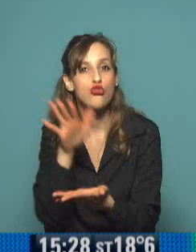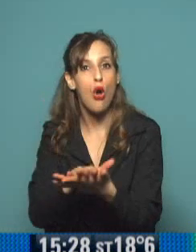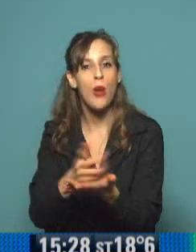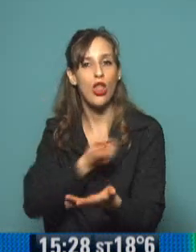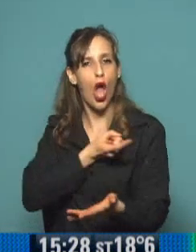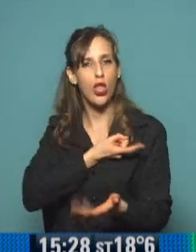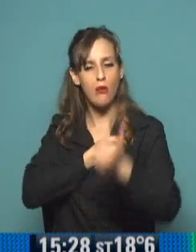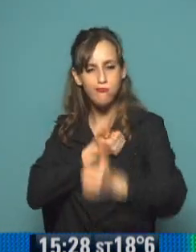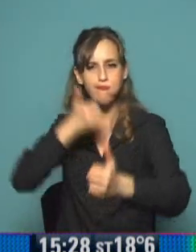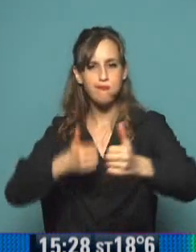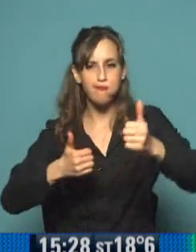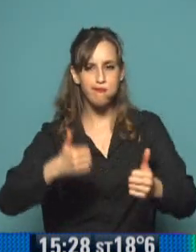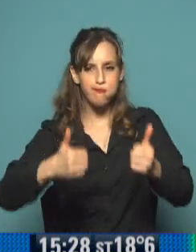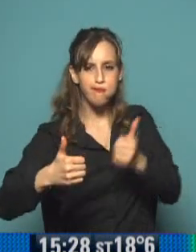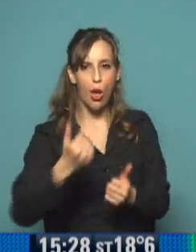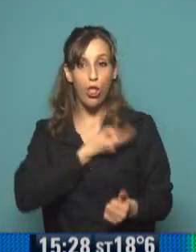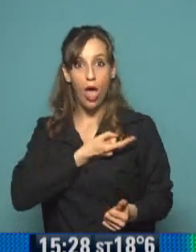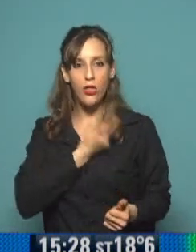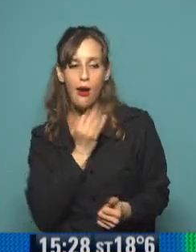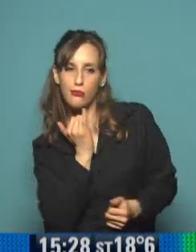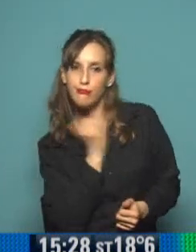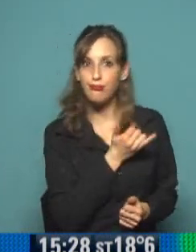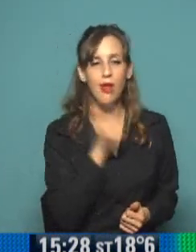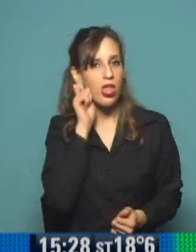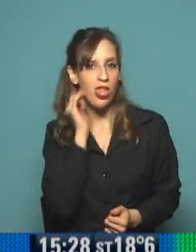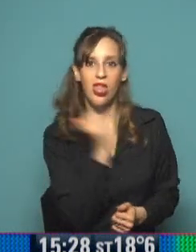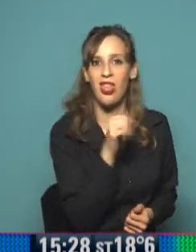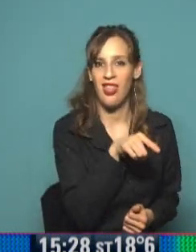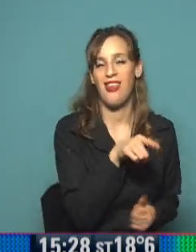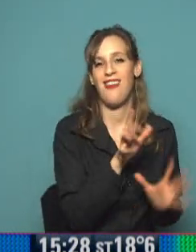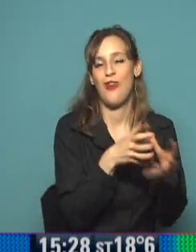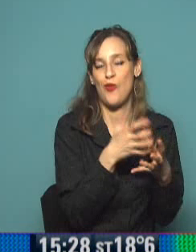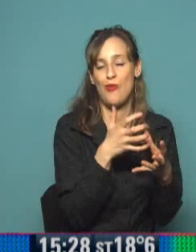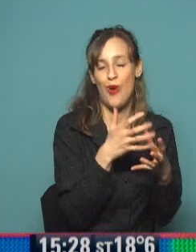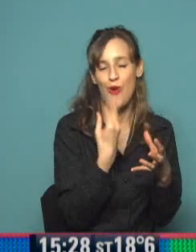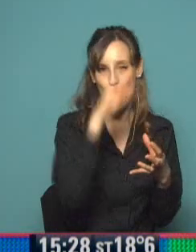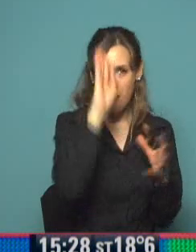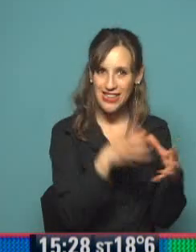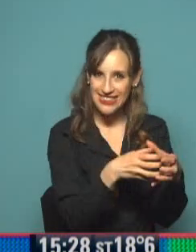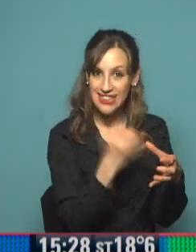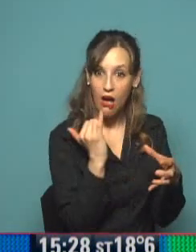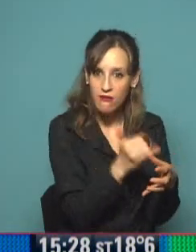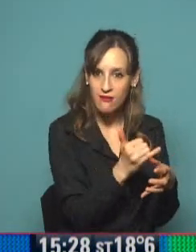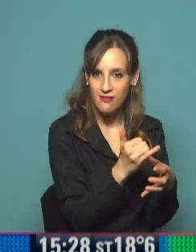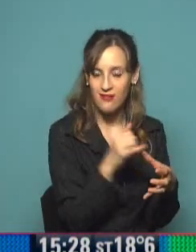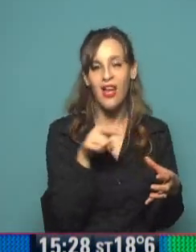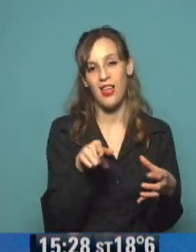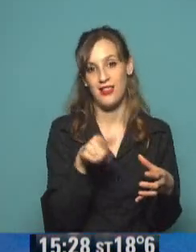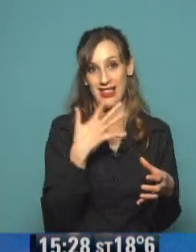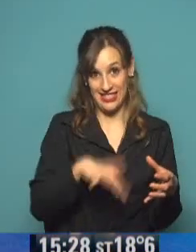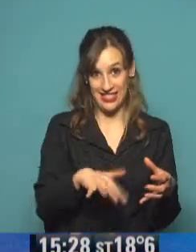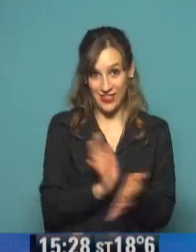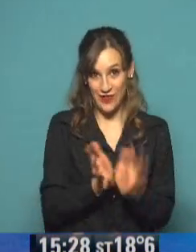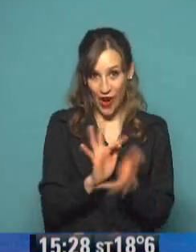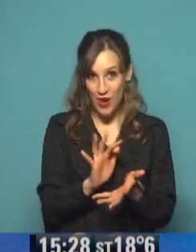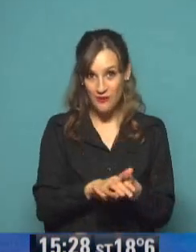de donde estaban los españoles al ejército de los gauchos de Güemes, por ejemplo, ¿no? Entonces se metían entre sus polleras para que nadie